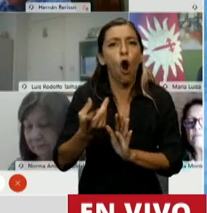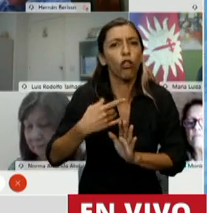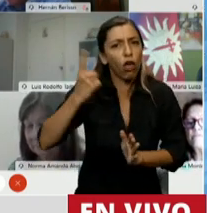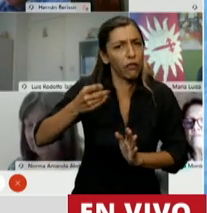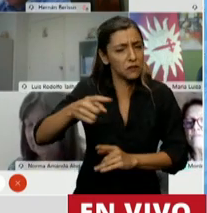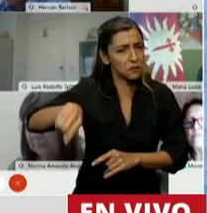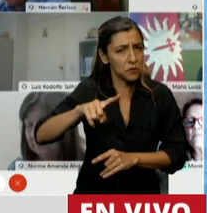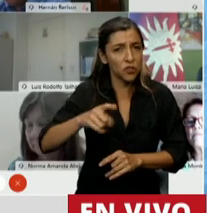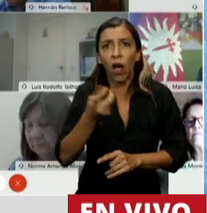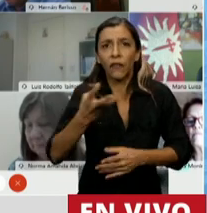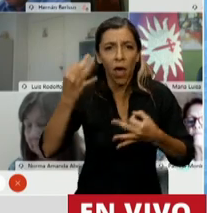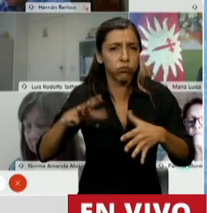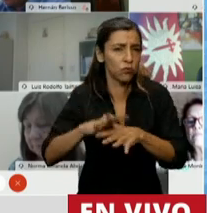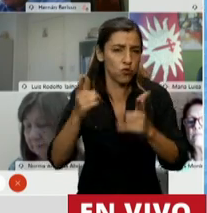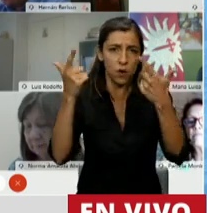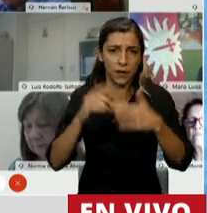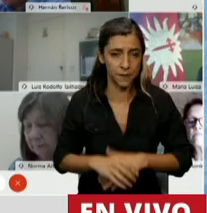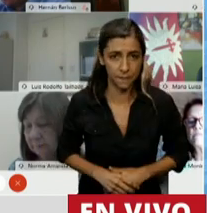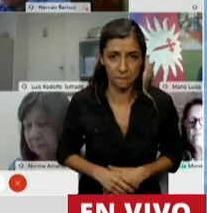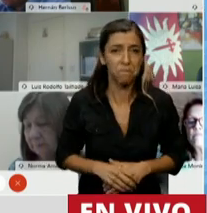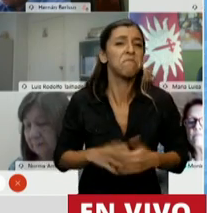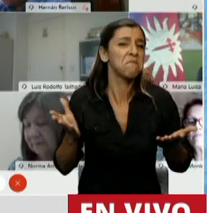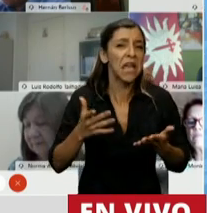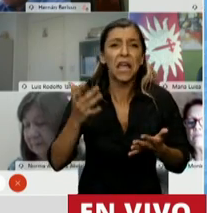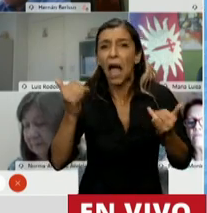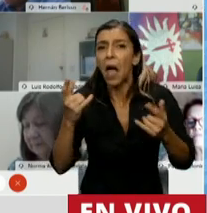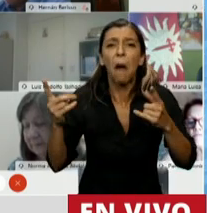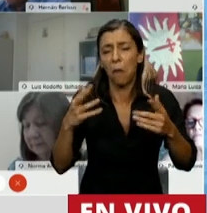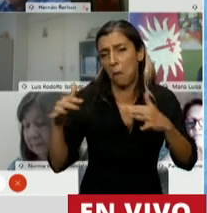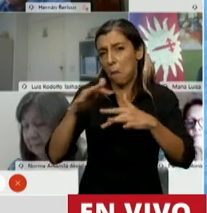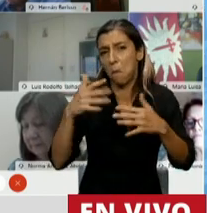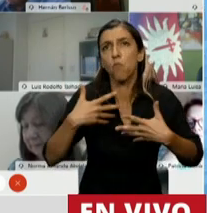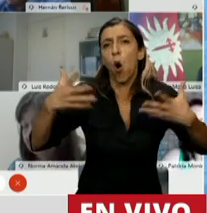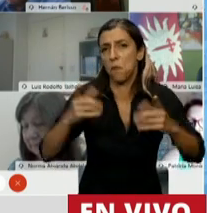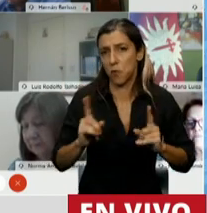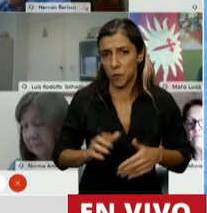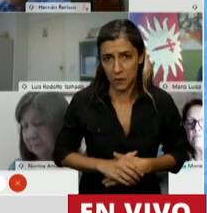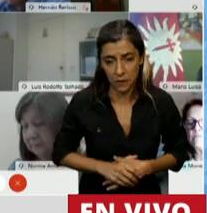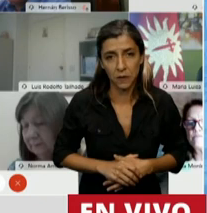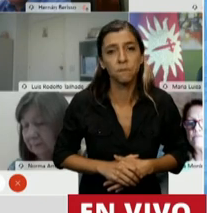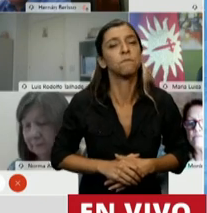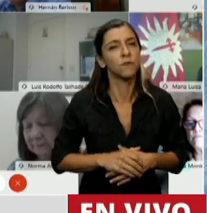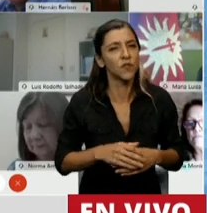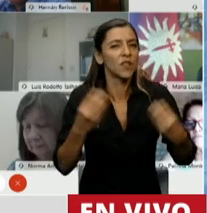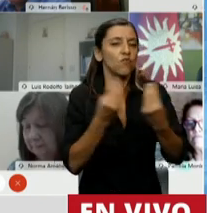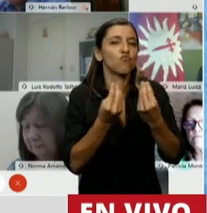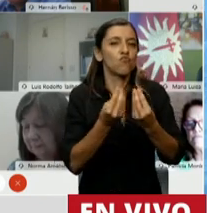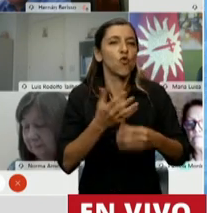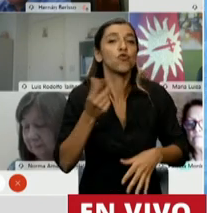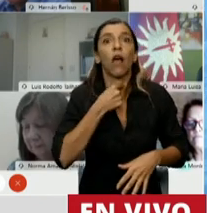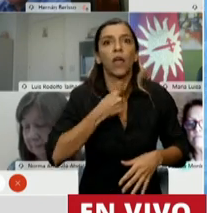significativa la cantidad. Los partidarios de la interrupción voluntaria inflan las cifras